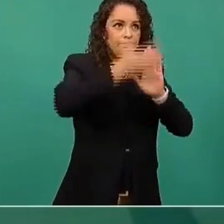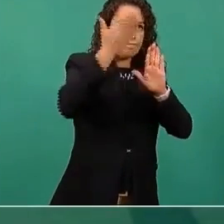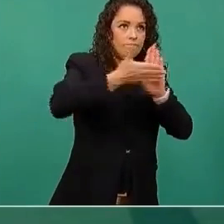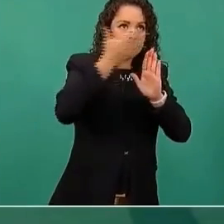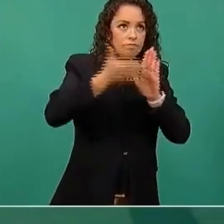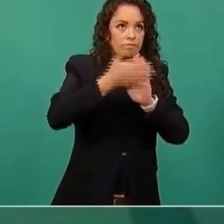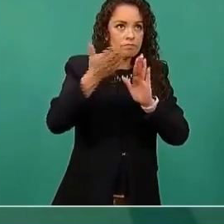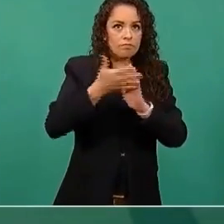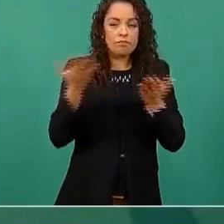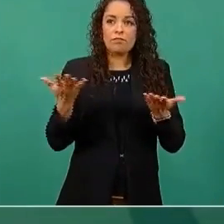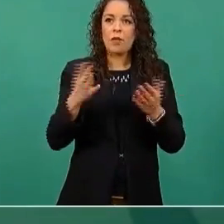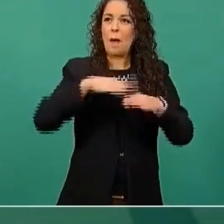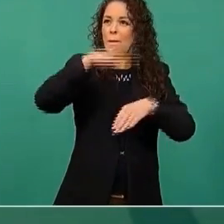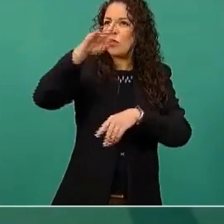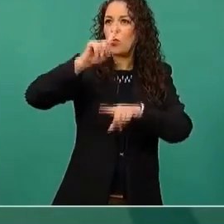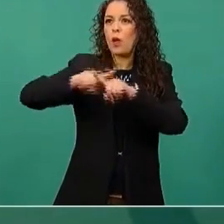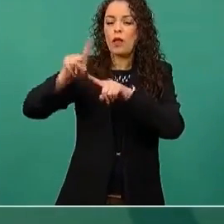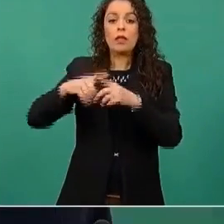públicas.